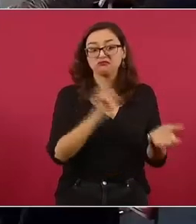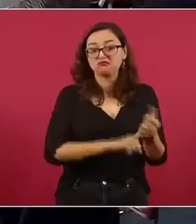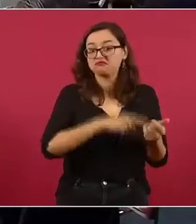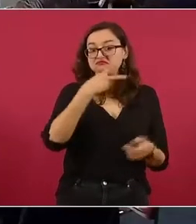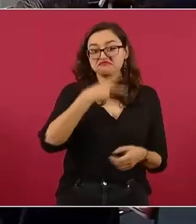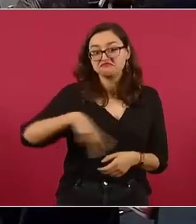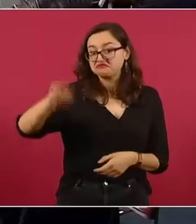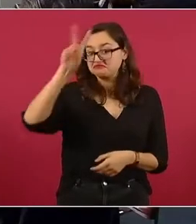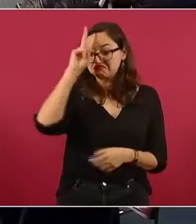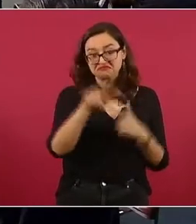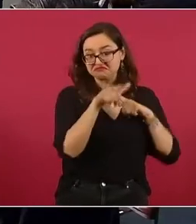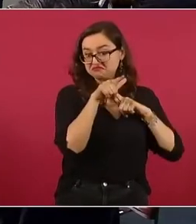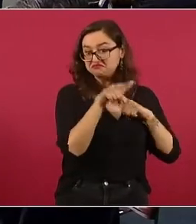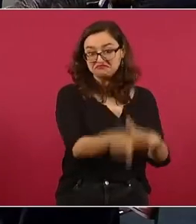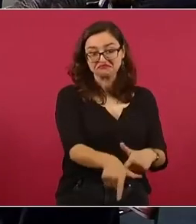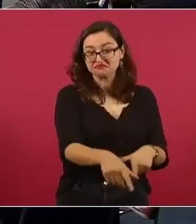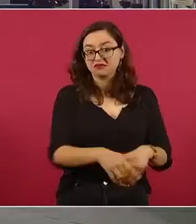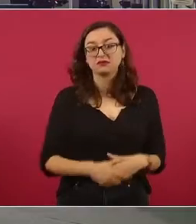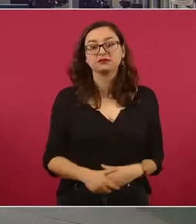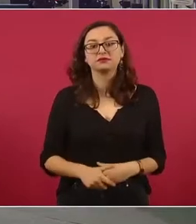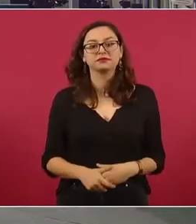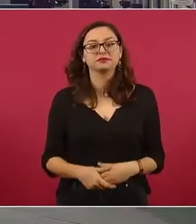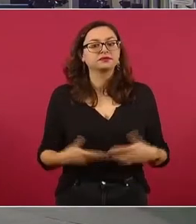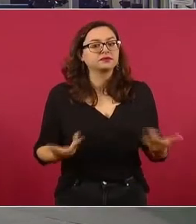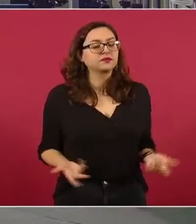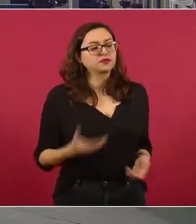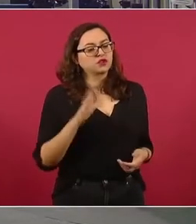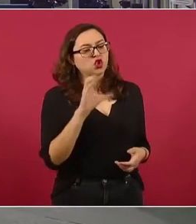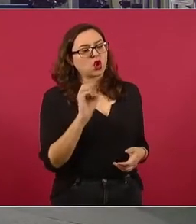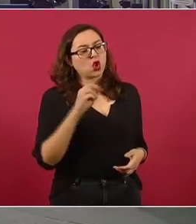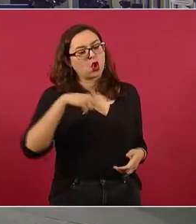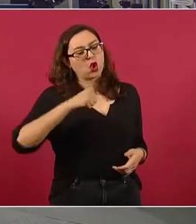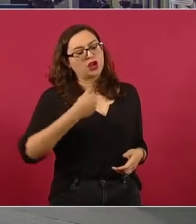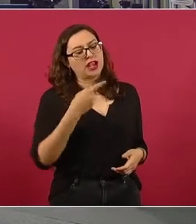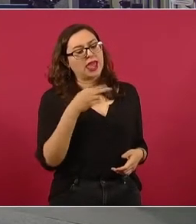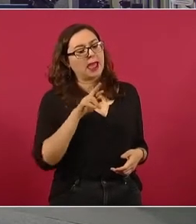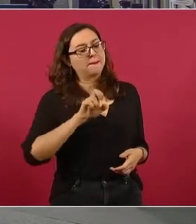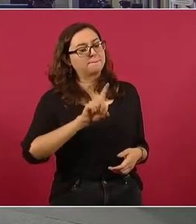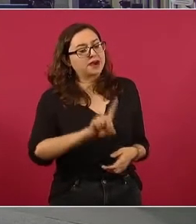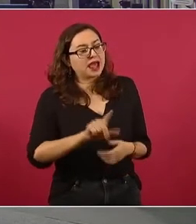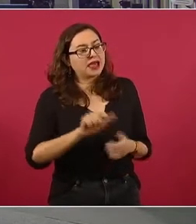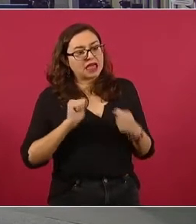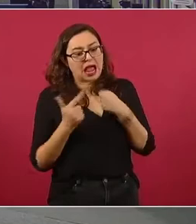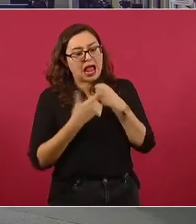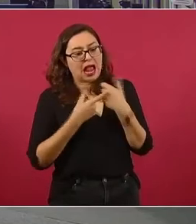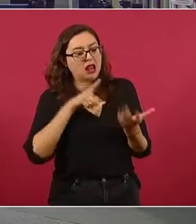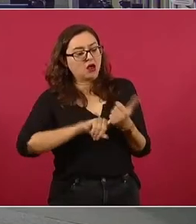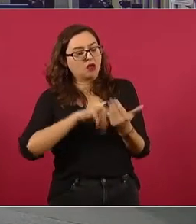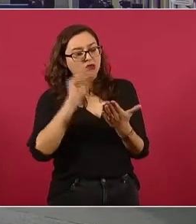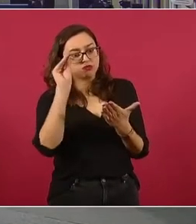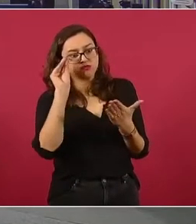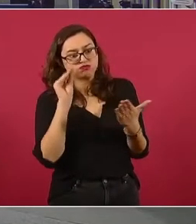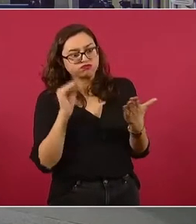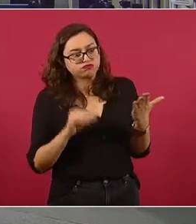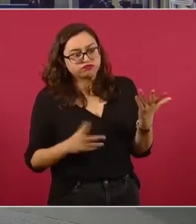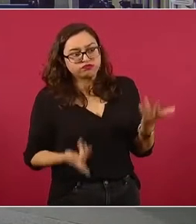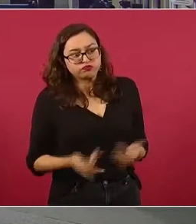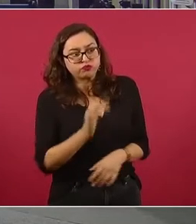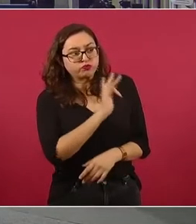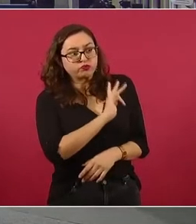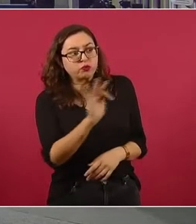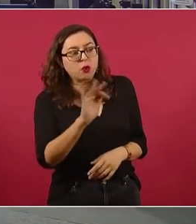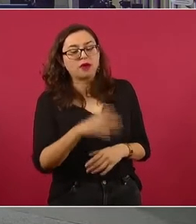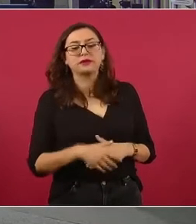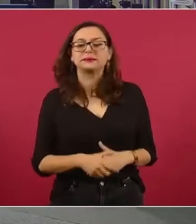¿Hay algún plan desde CONAPRED para atacar esto, para atacar esa parte de la educación, por ejemplo? Sí, yo creo que todos los días se hace.